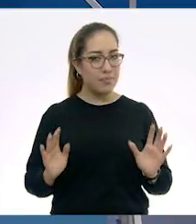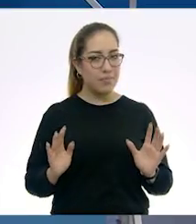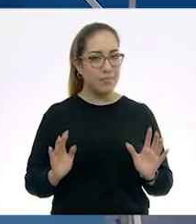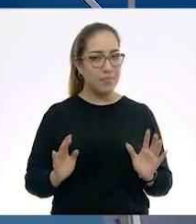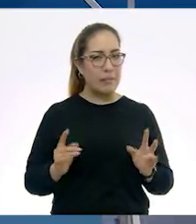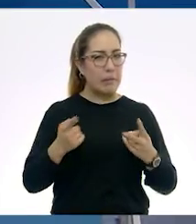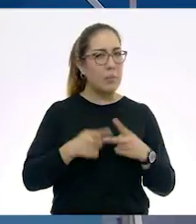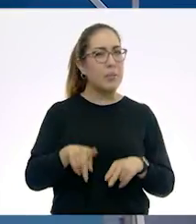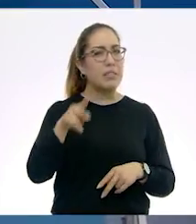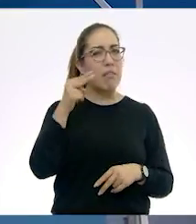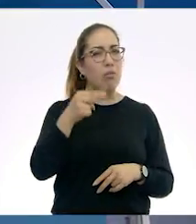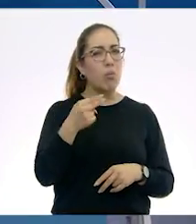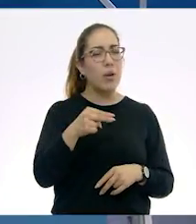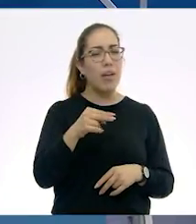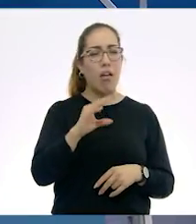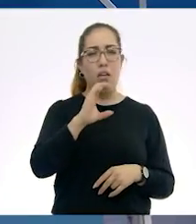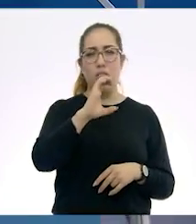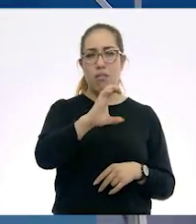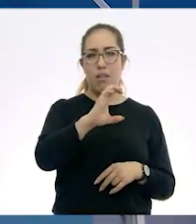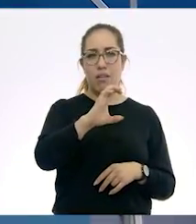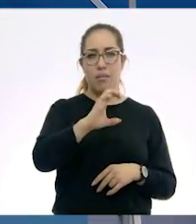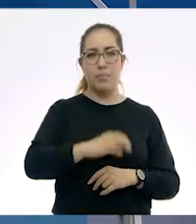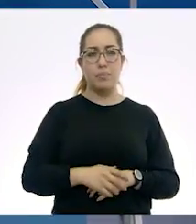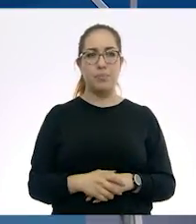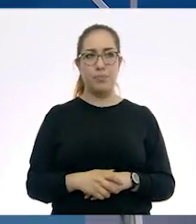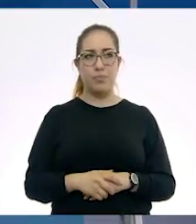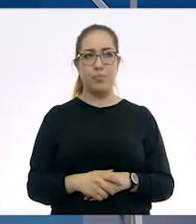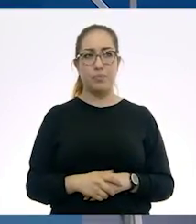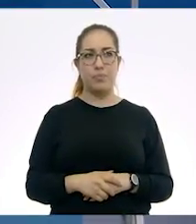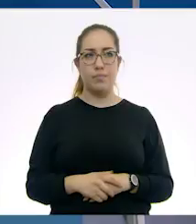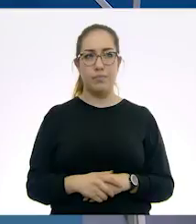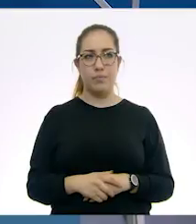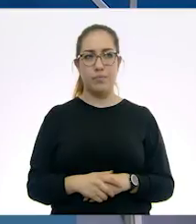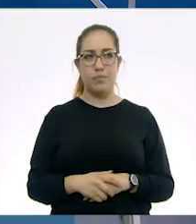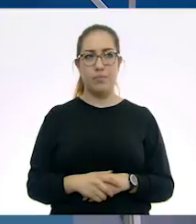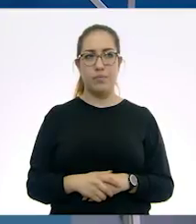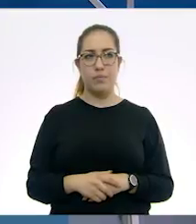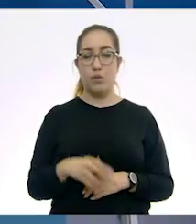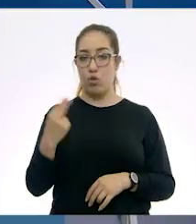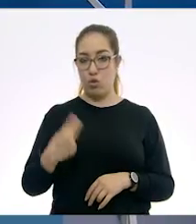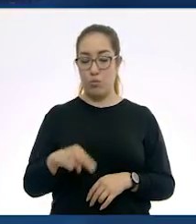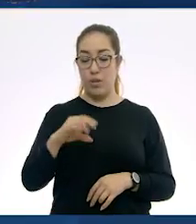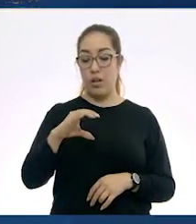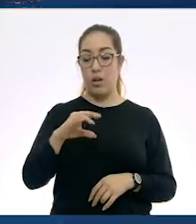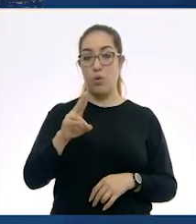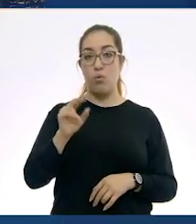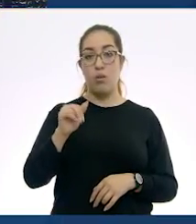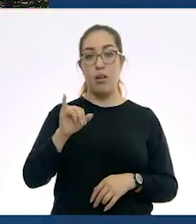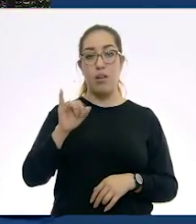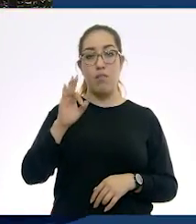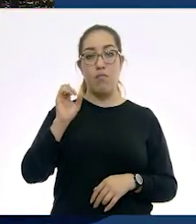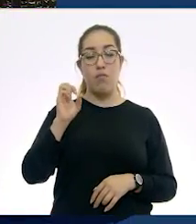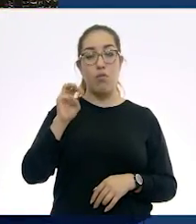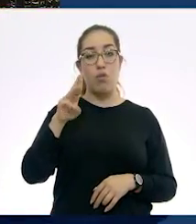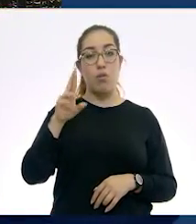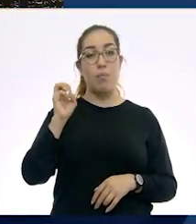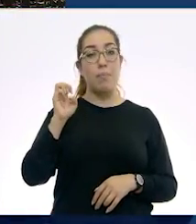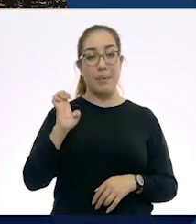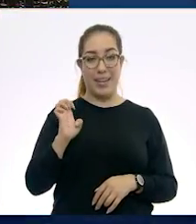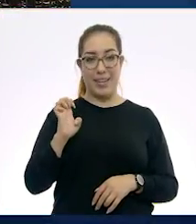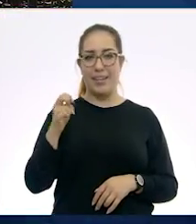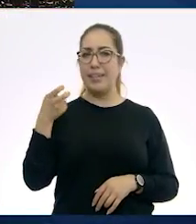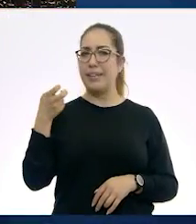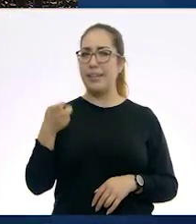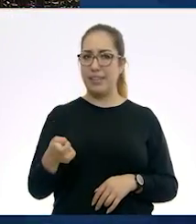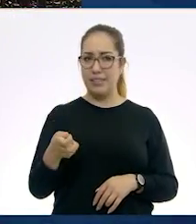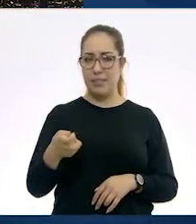Empezaba con C. Y es la escritura cuneiforme. Esta escritura, como la habíamos visto,